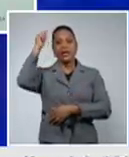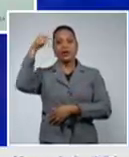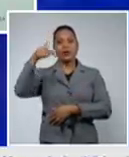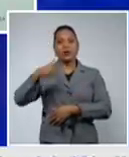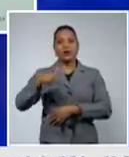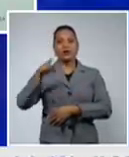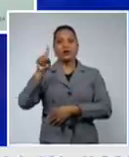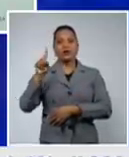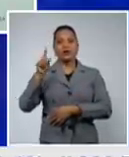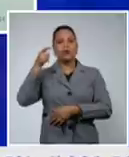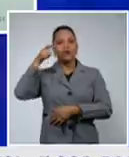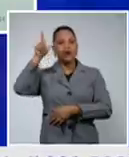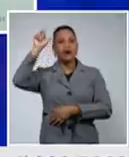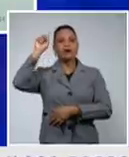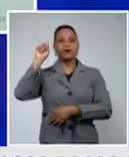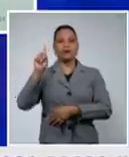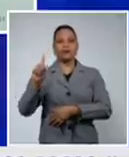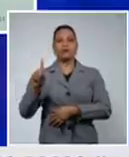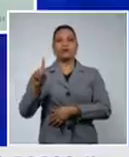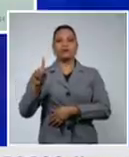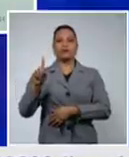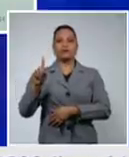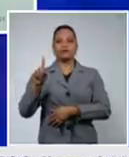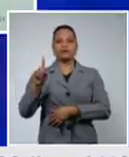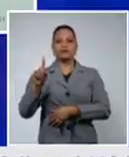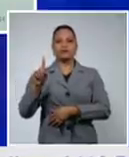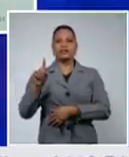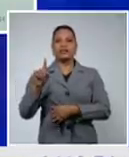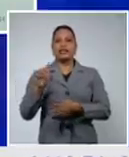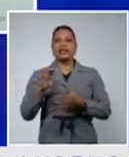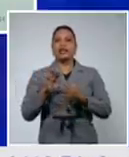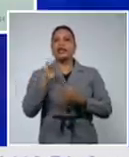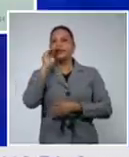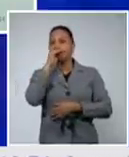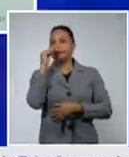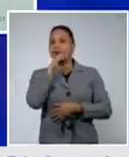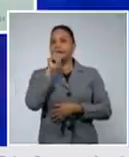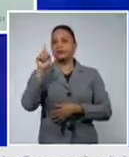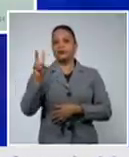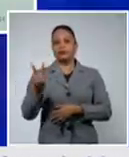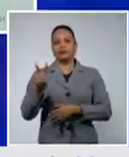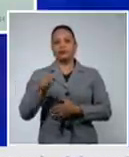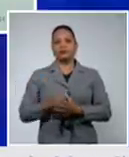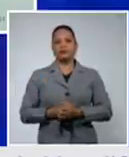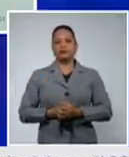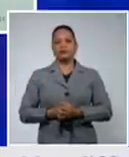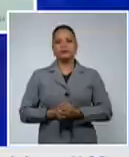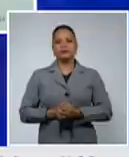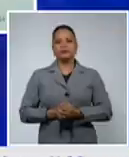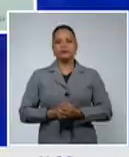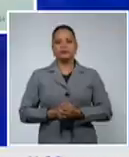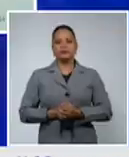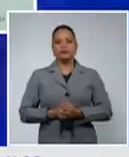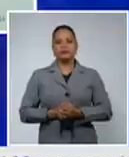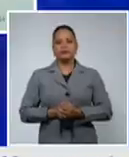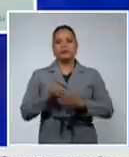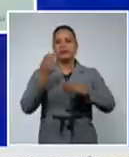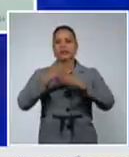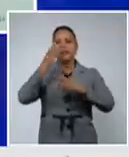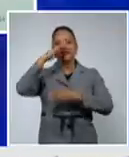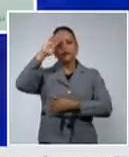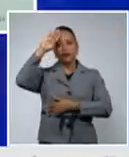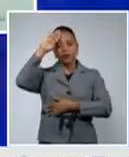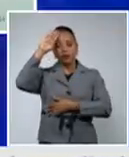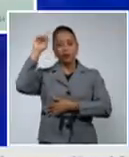Bueyarriba con 1 cada 1 y Guisa 2 casos autóctonos Santiago reduce el